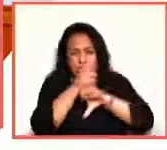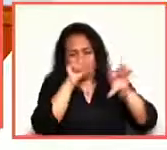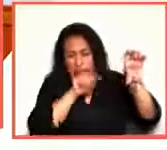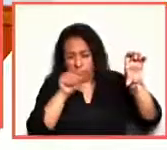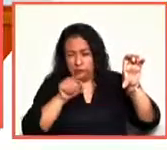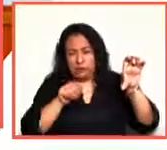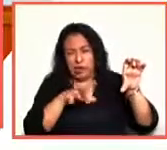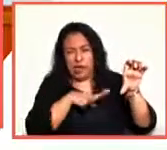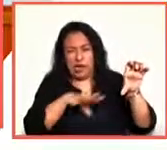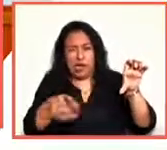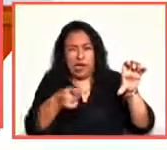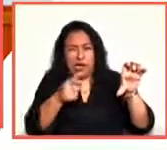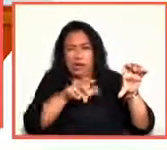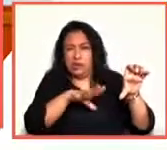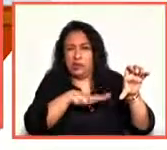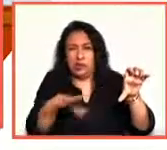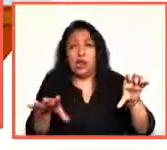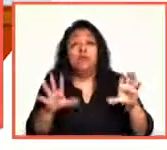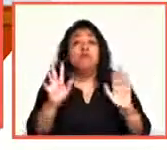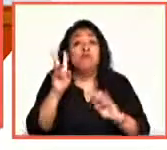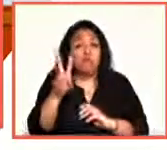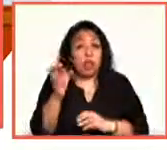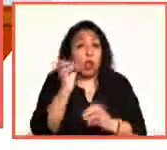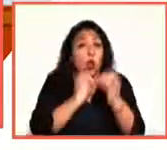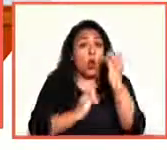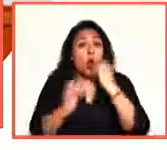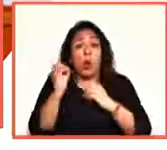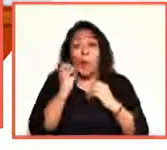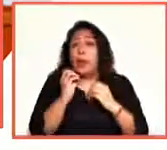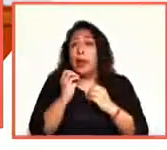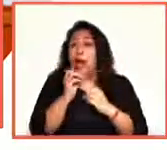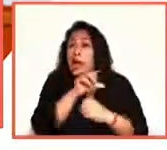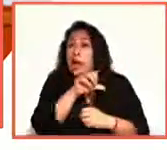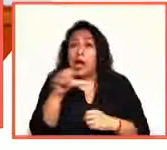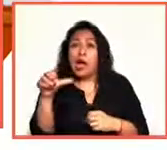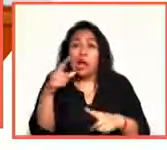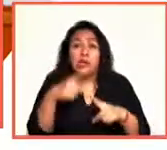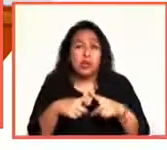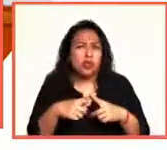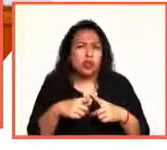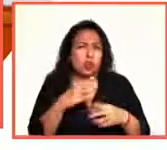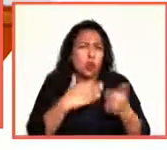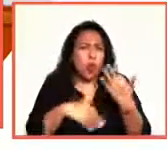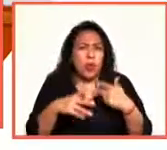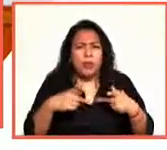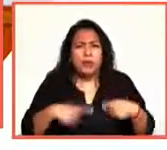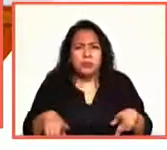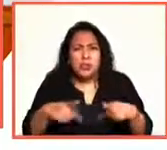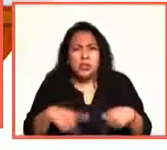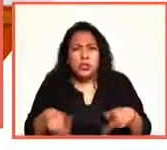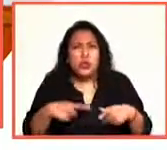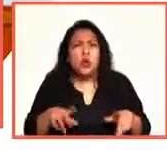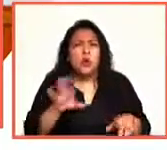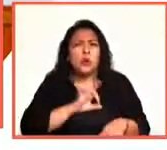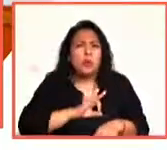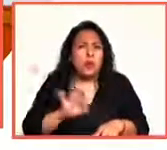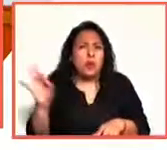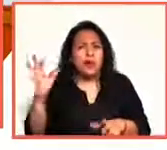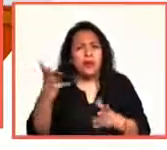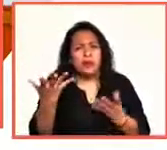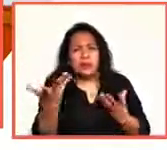internacionales y internacionales. Es una obra que se hizo precisamente para el público, para ese espectador con el cual puedes hacer esa comunión